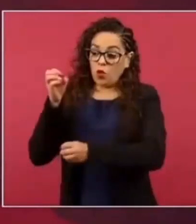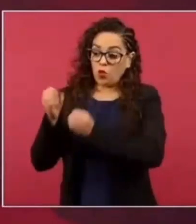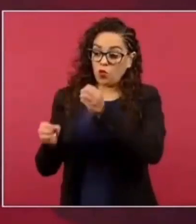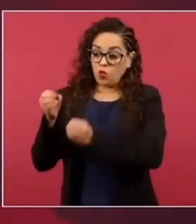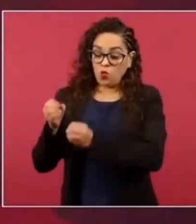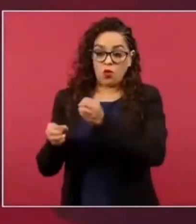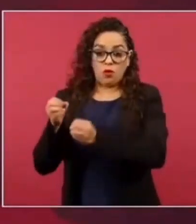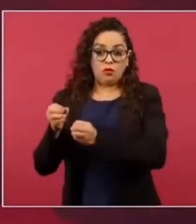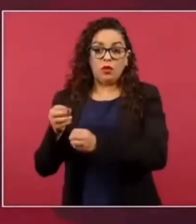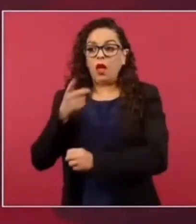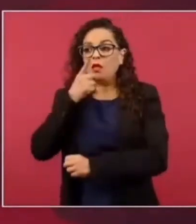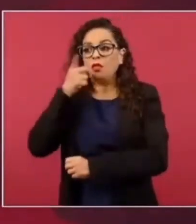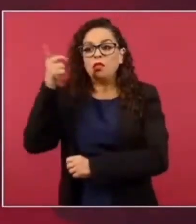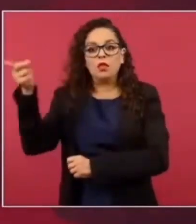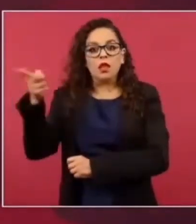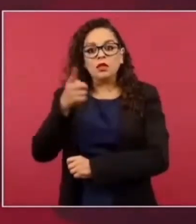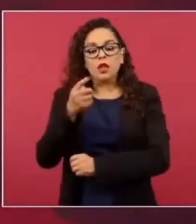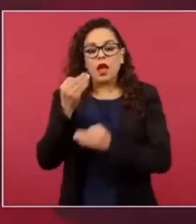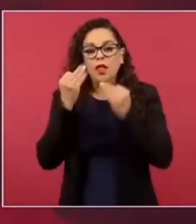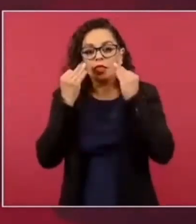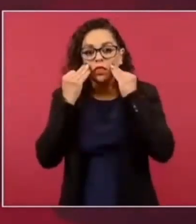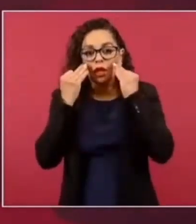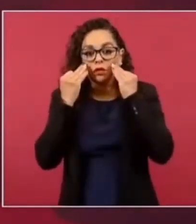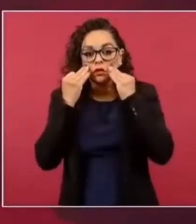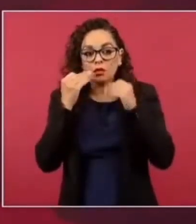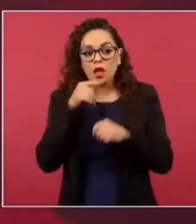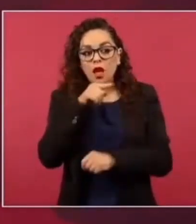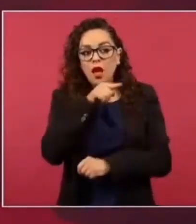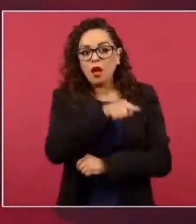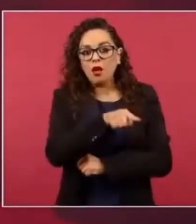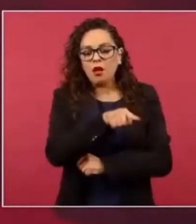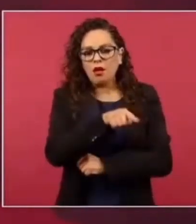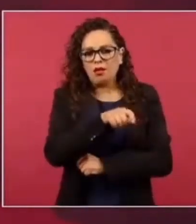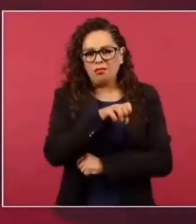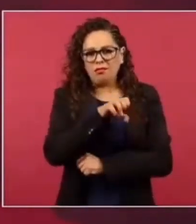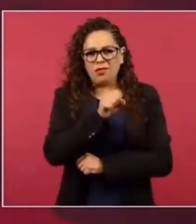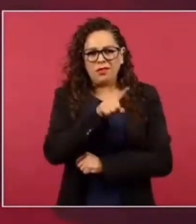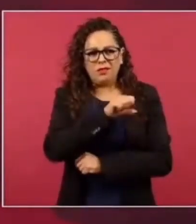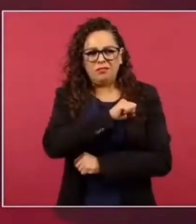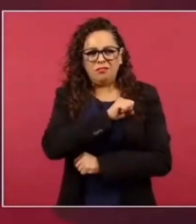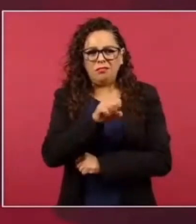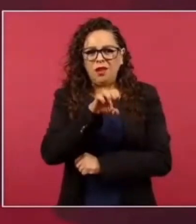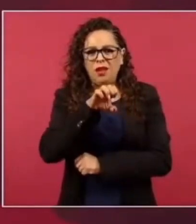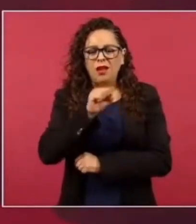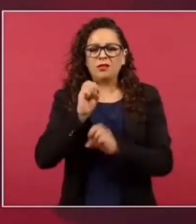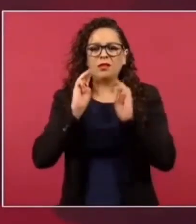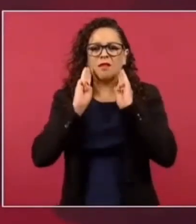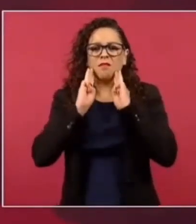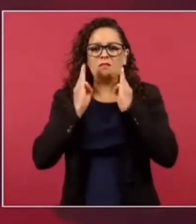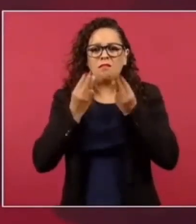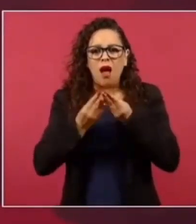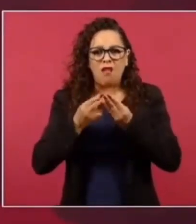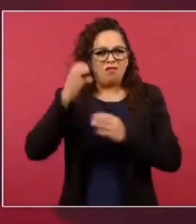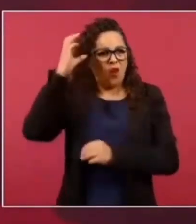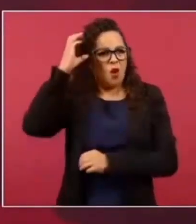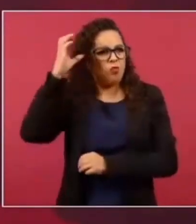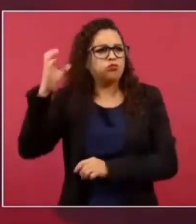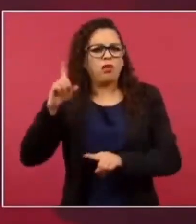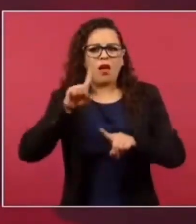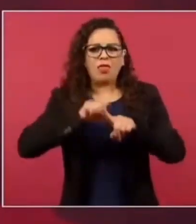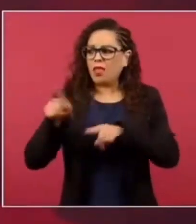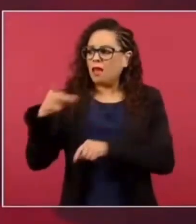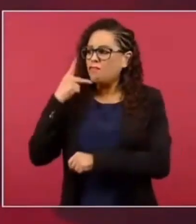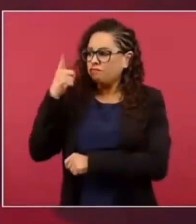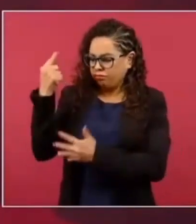protegidos que son criminales y todo lo que dicen y que no hay